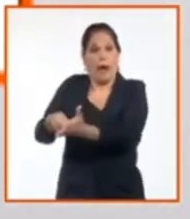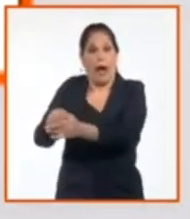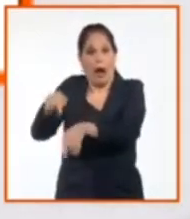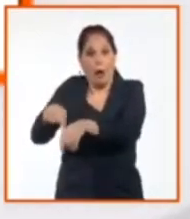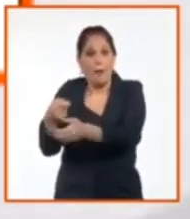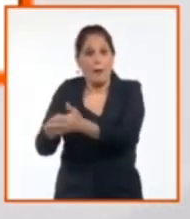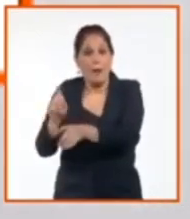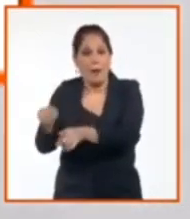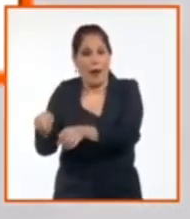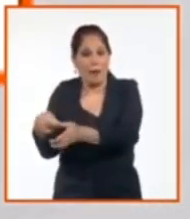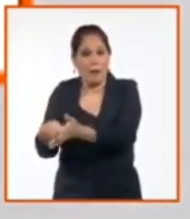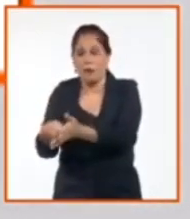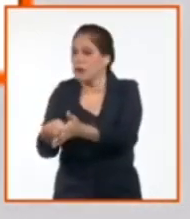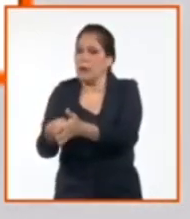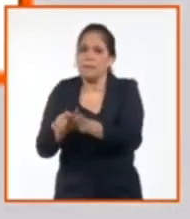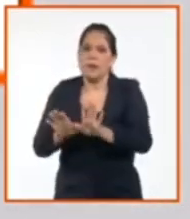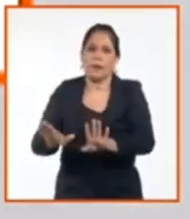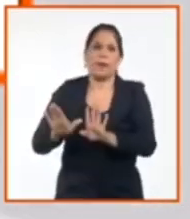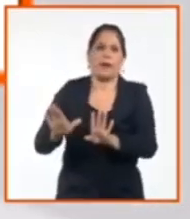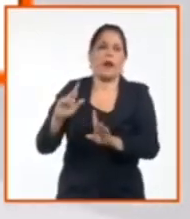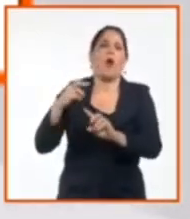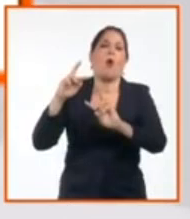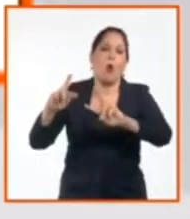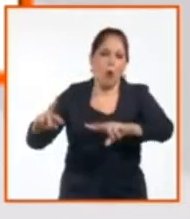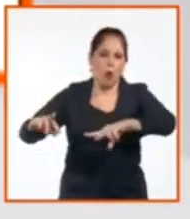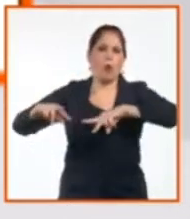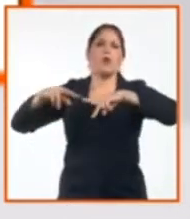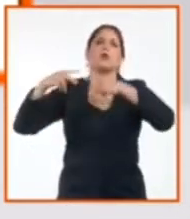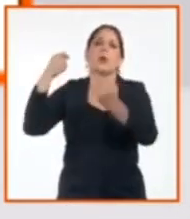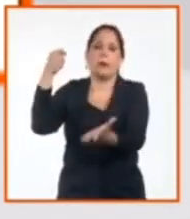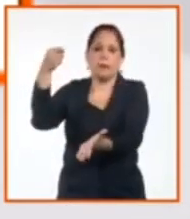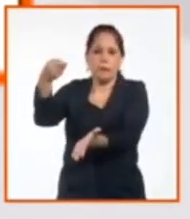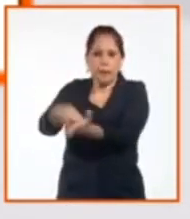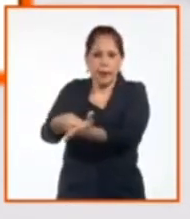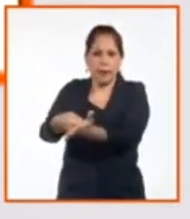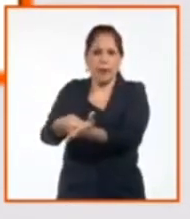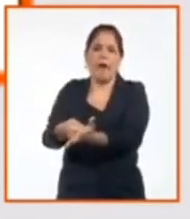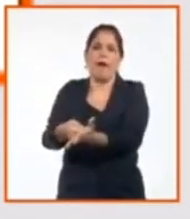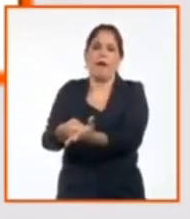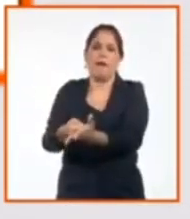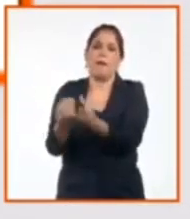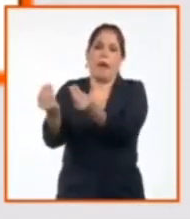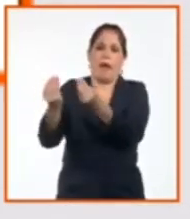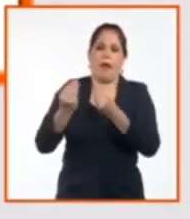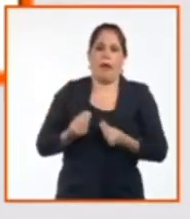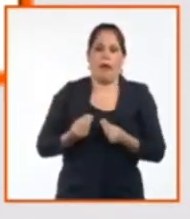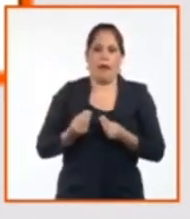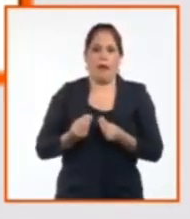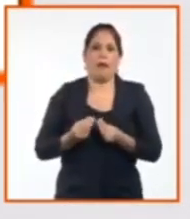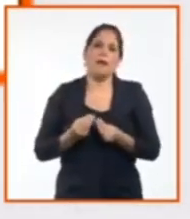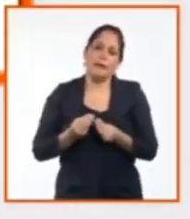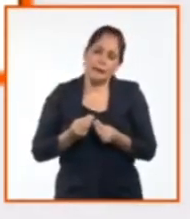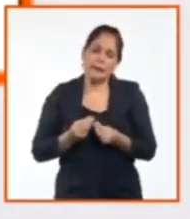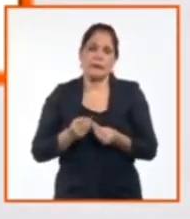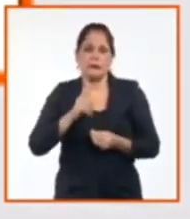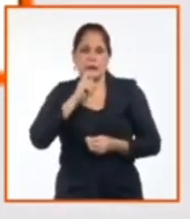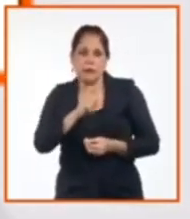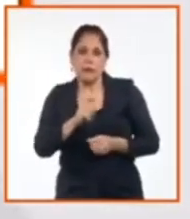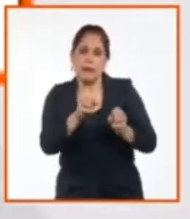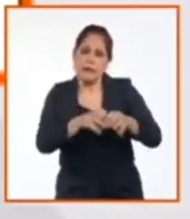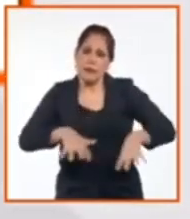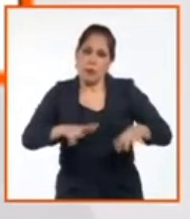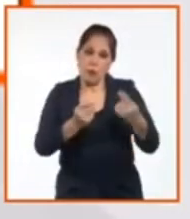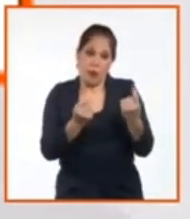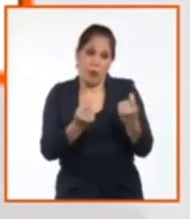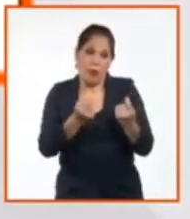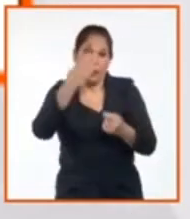proveedor, y entonces tenemos que esperar un ciclo nuevo para que ese proveedor nos abastezca esa materia prima. Y esto está derivado de la situación económica que